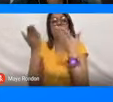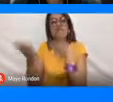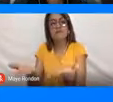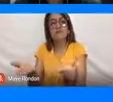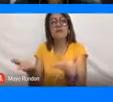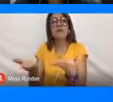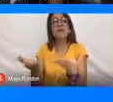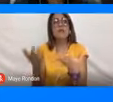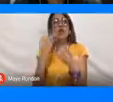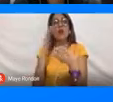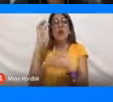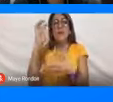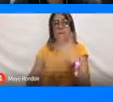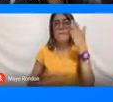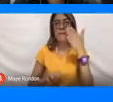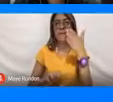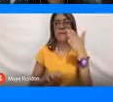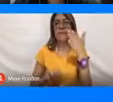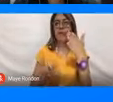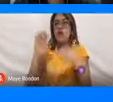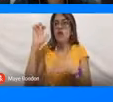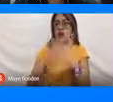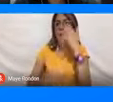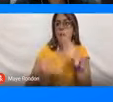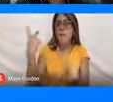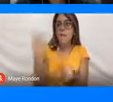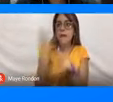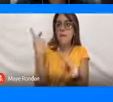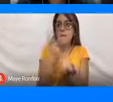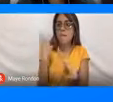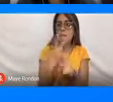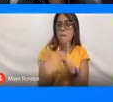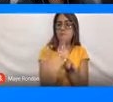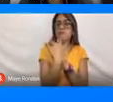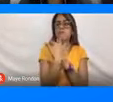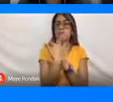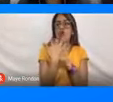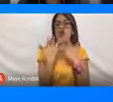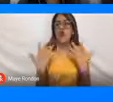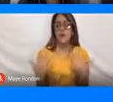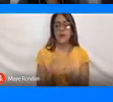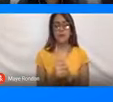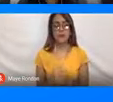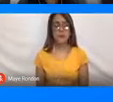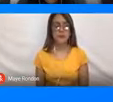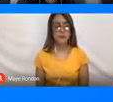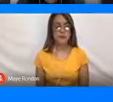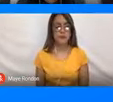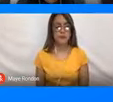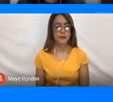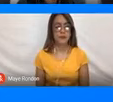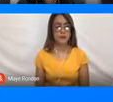mitigar ese tipo de riesgos que nos puedan afectar. Siguiente, por favor.